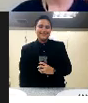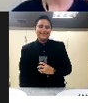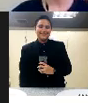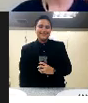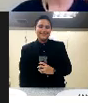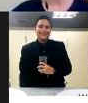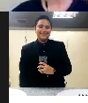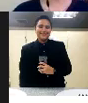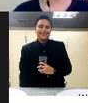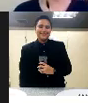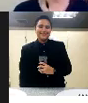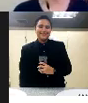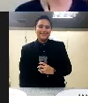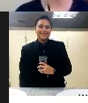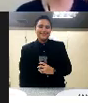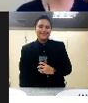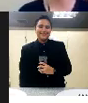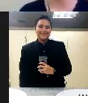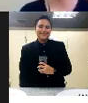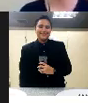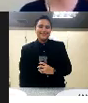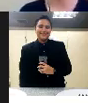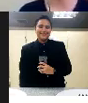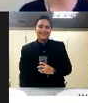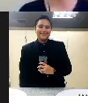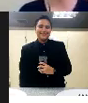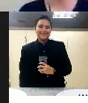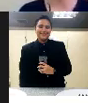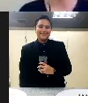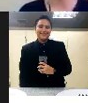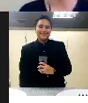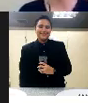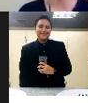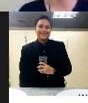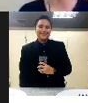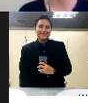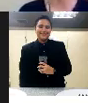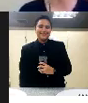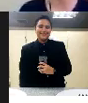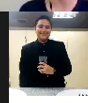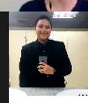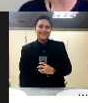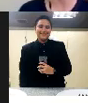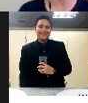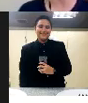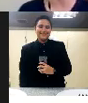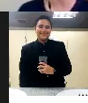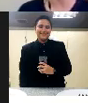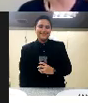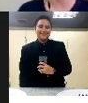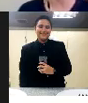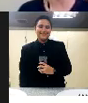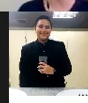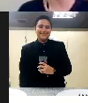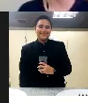Y son normalmente una combinación de las habilidades que les indiqué